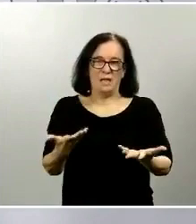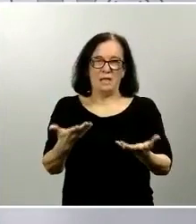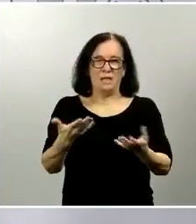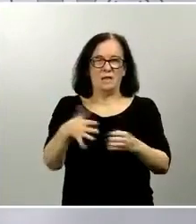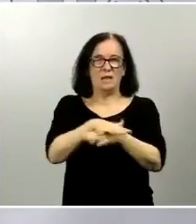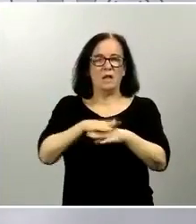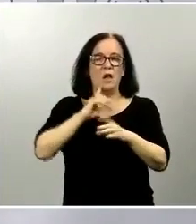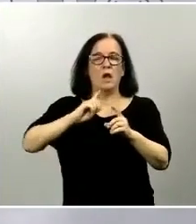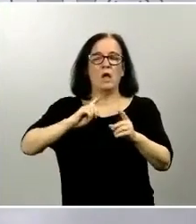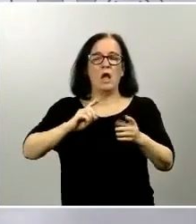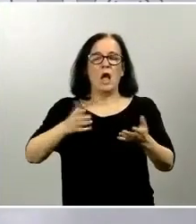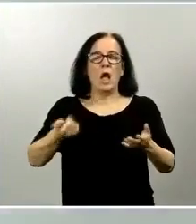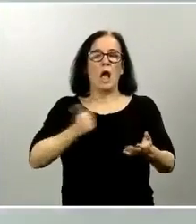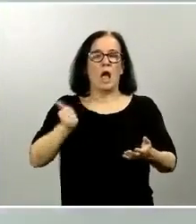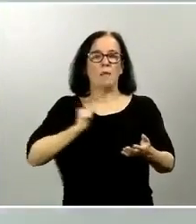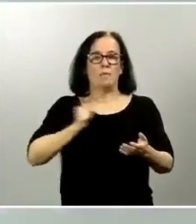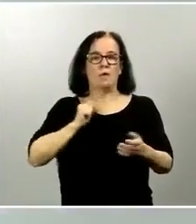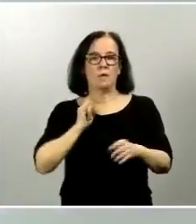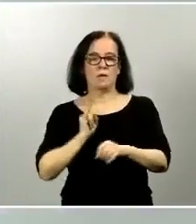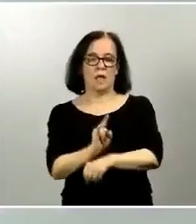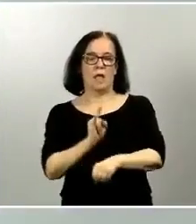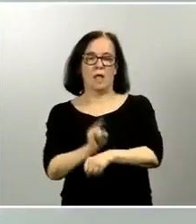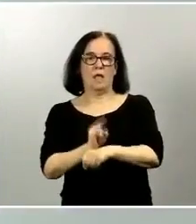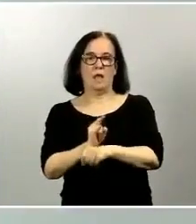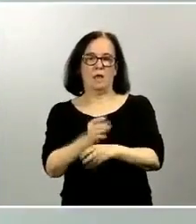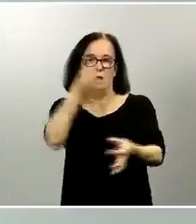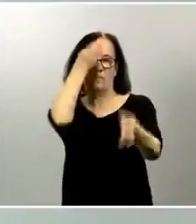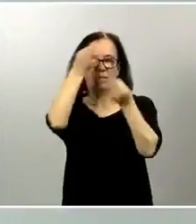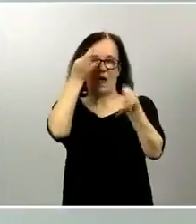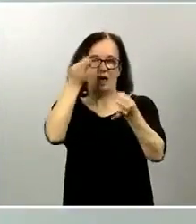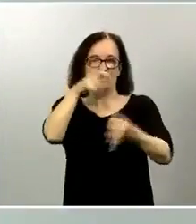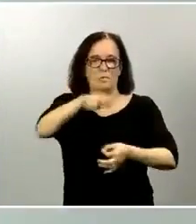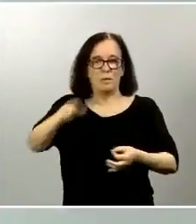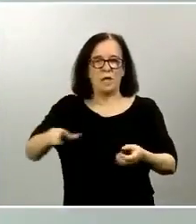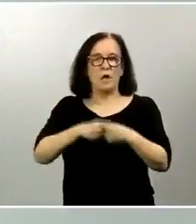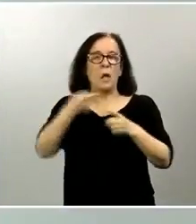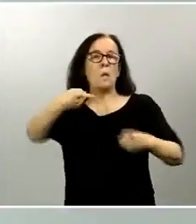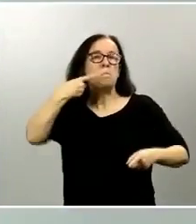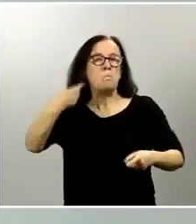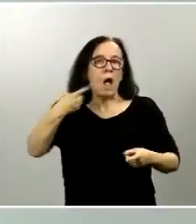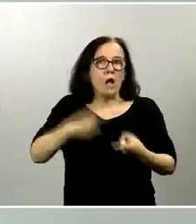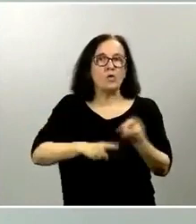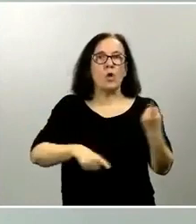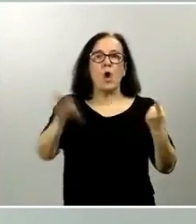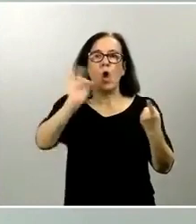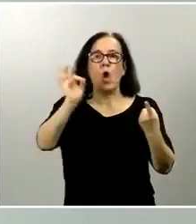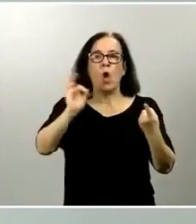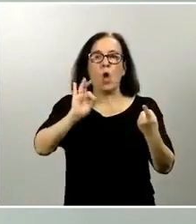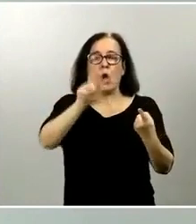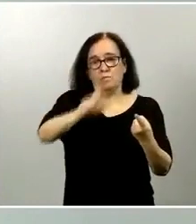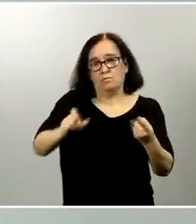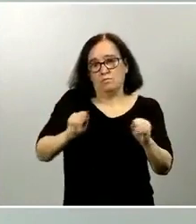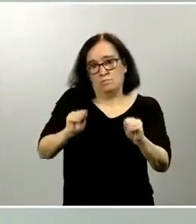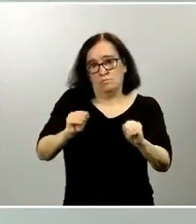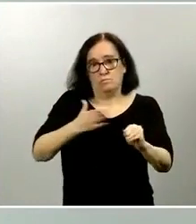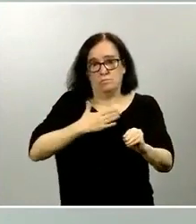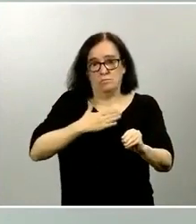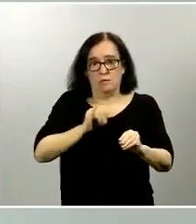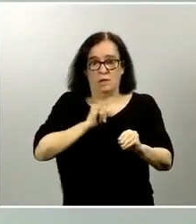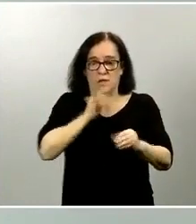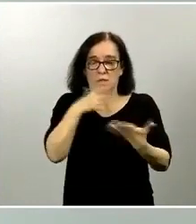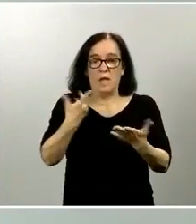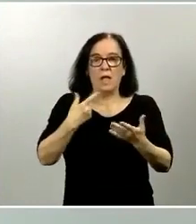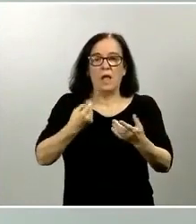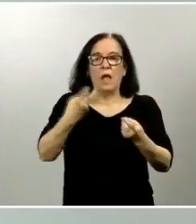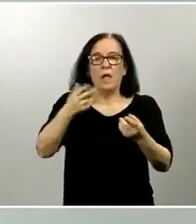obtener por medio de engaño los datos personales ya sean bancarios o identitarios de alguna persona con el fin de luego